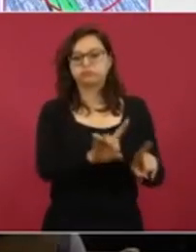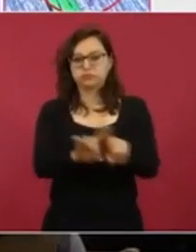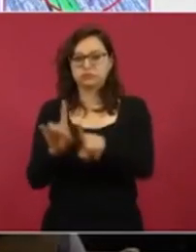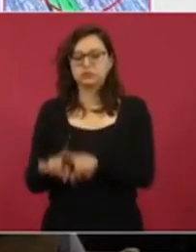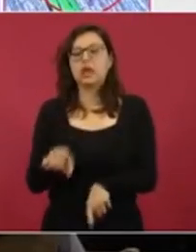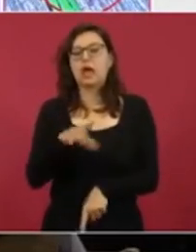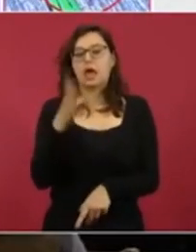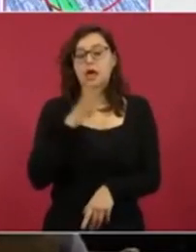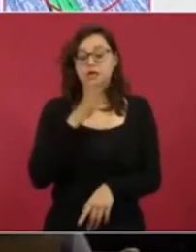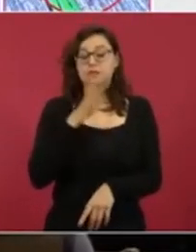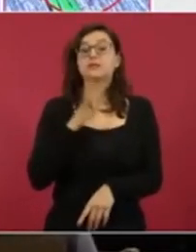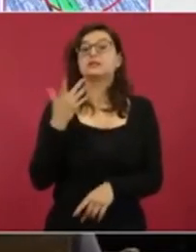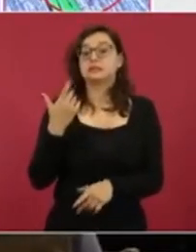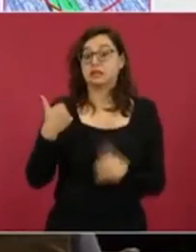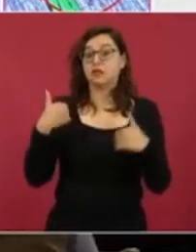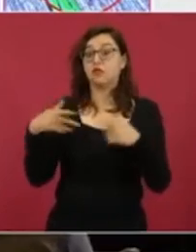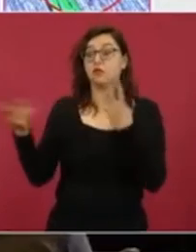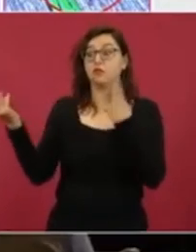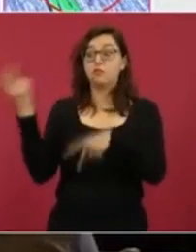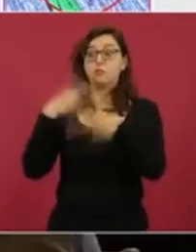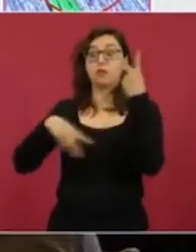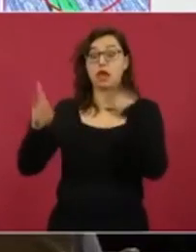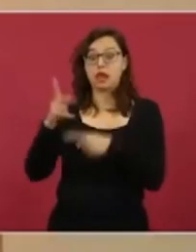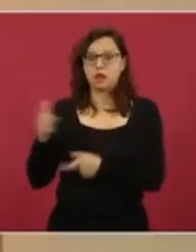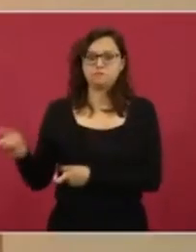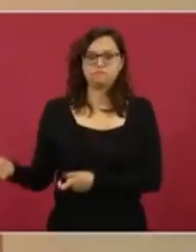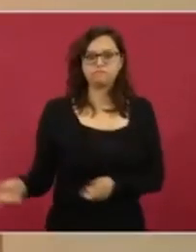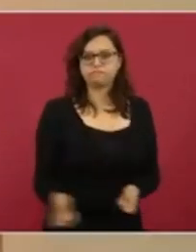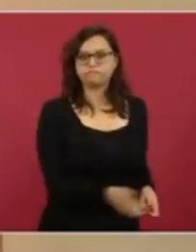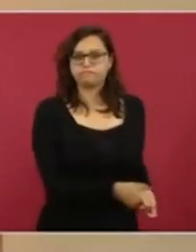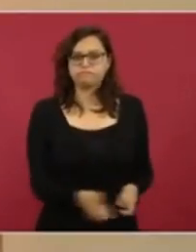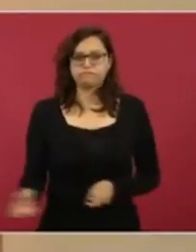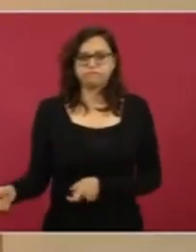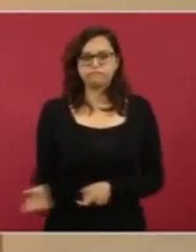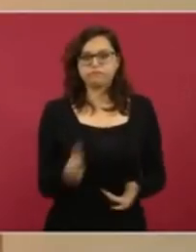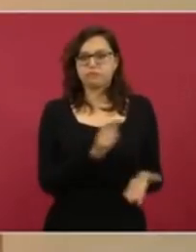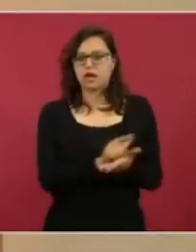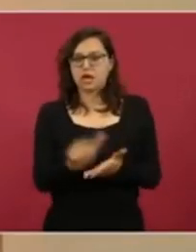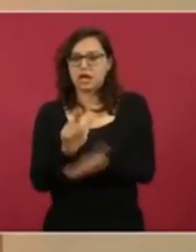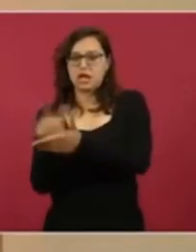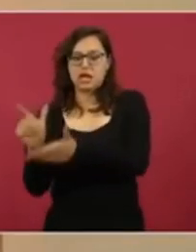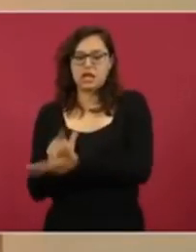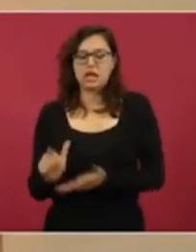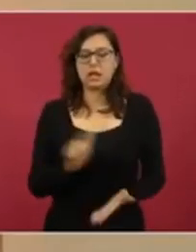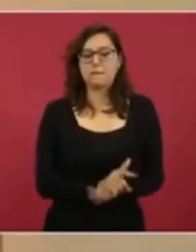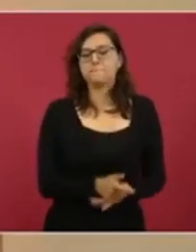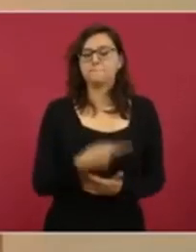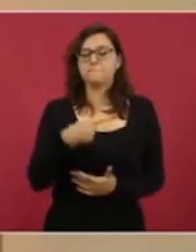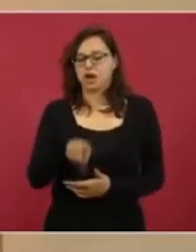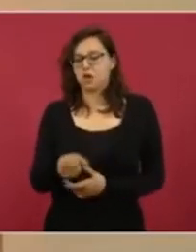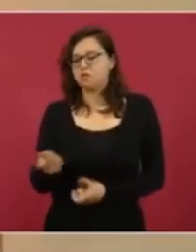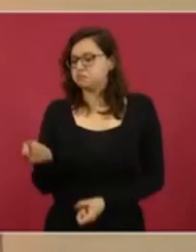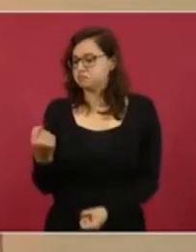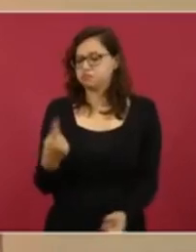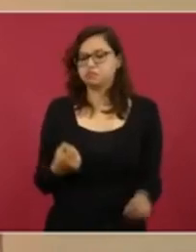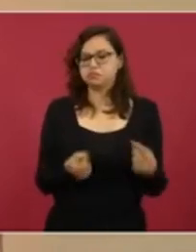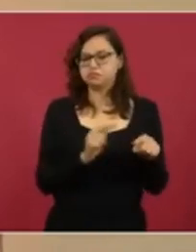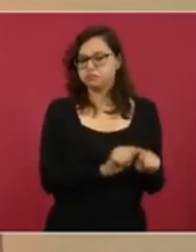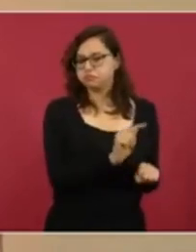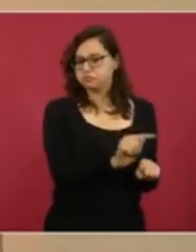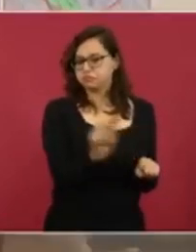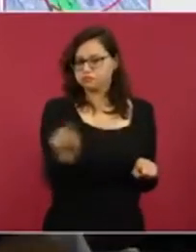borrar ahí con aparatos, con agua para tratar de borrar evidencias, quedaron todavía algunos